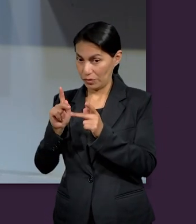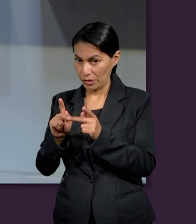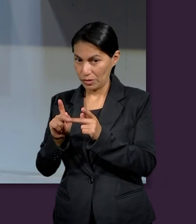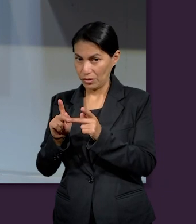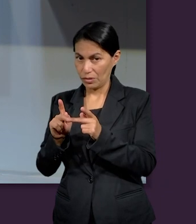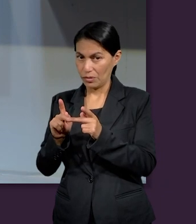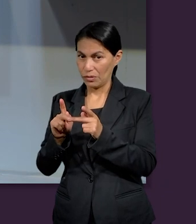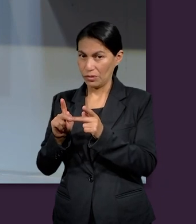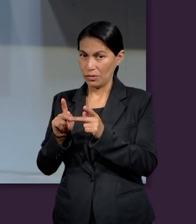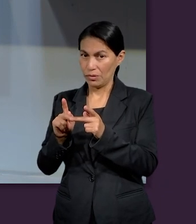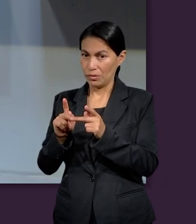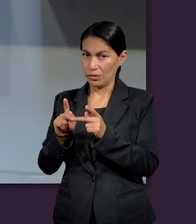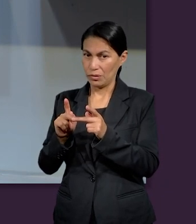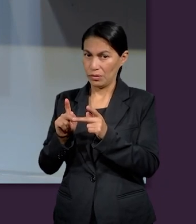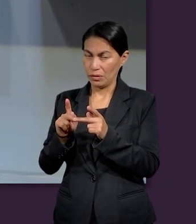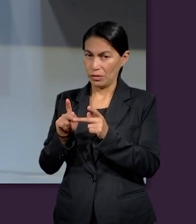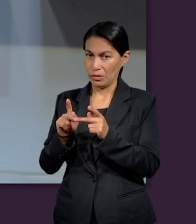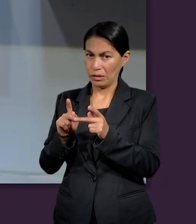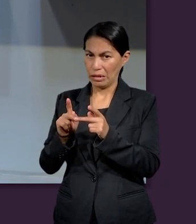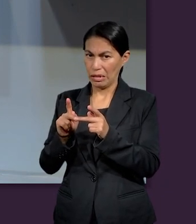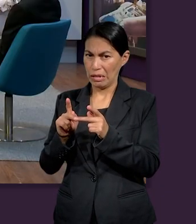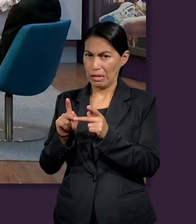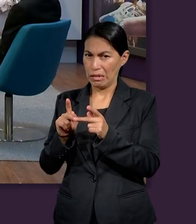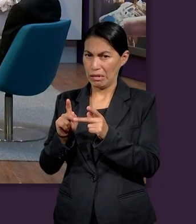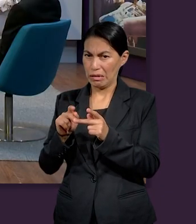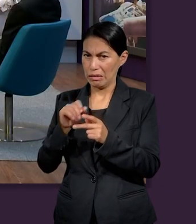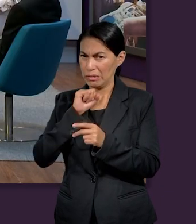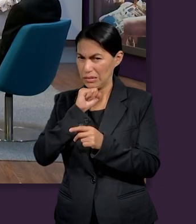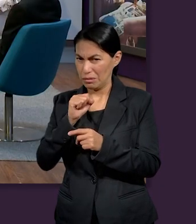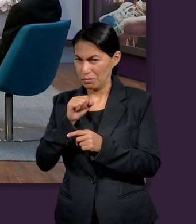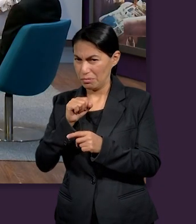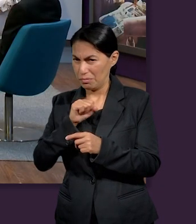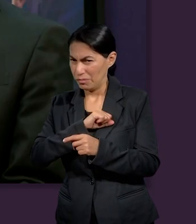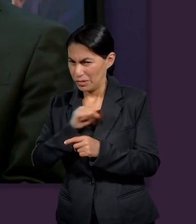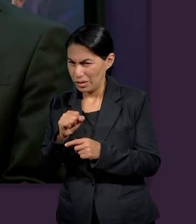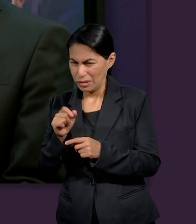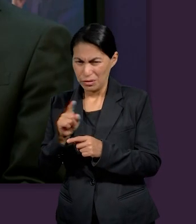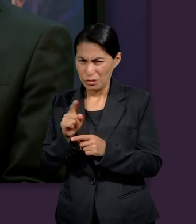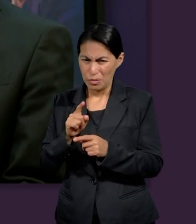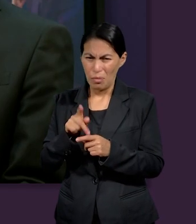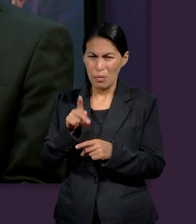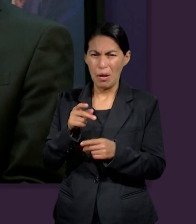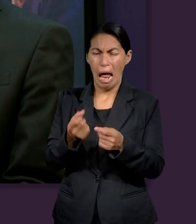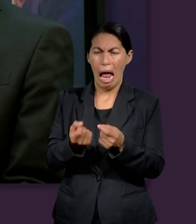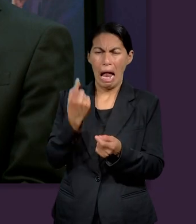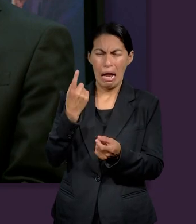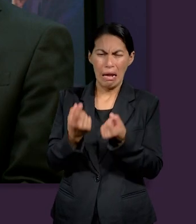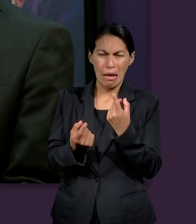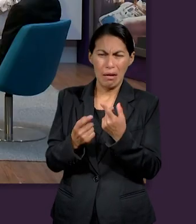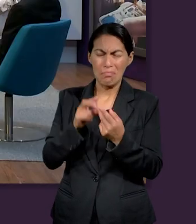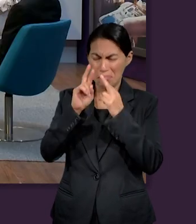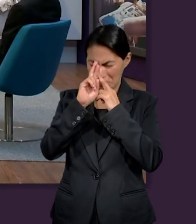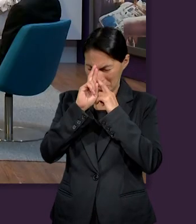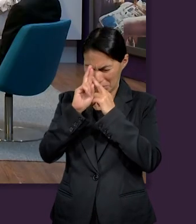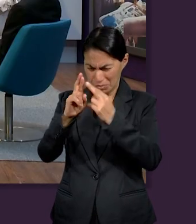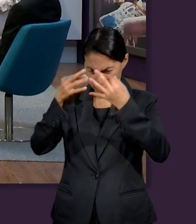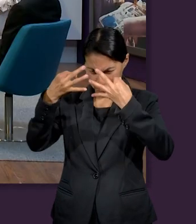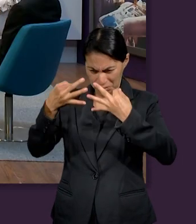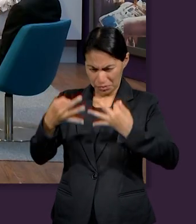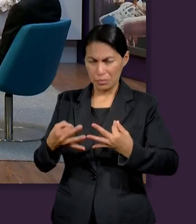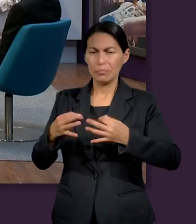perfecto como impecable sino más bien como alguien que es respetable